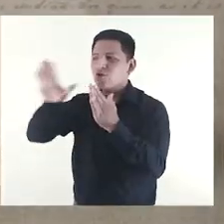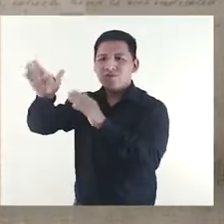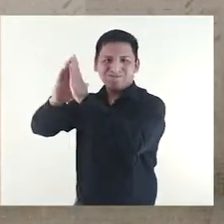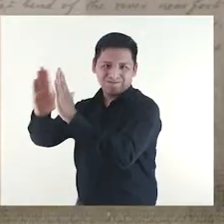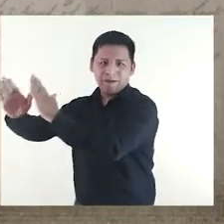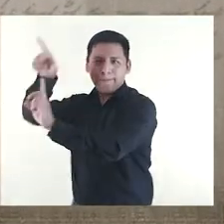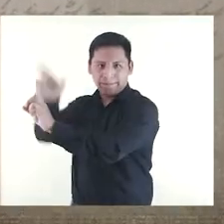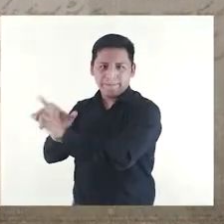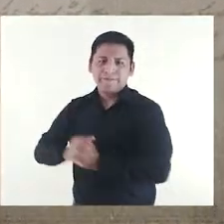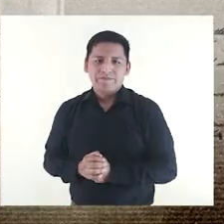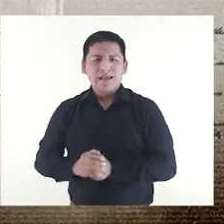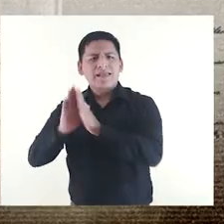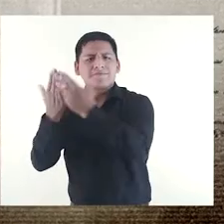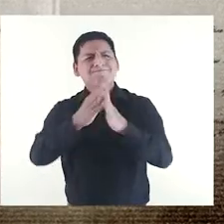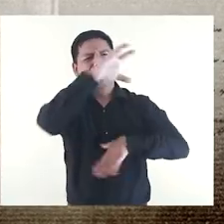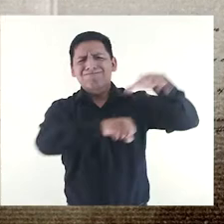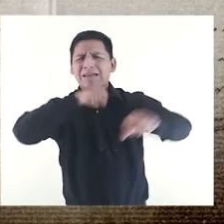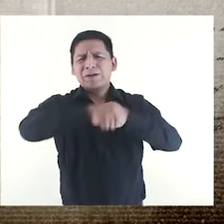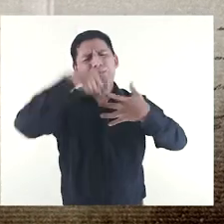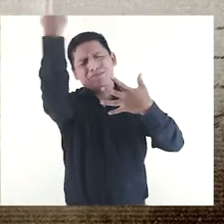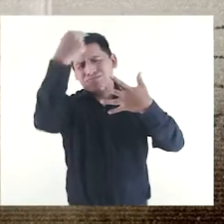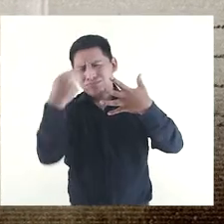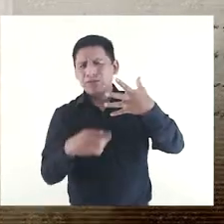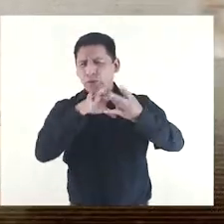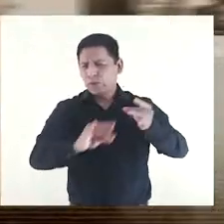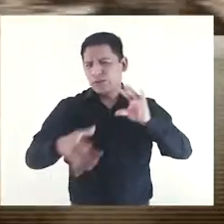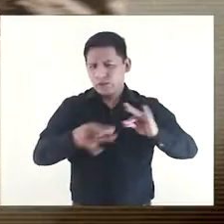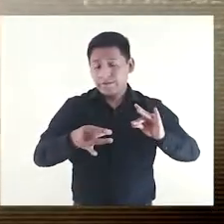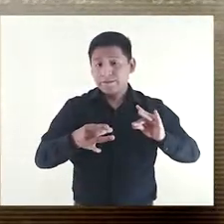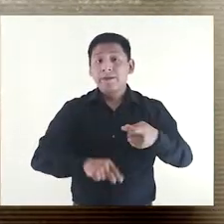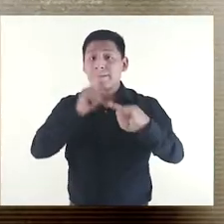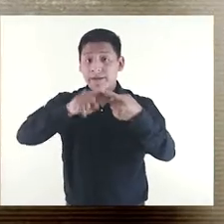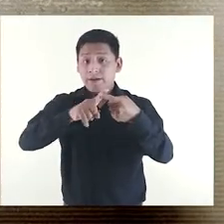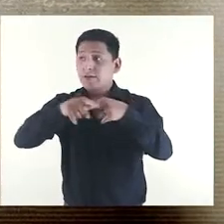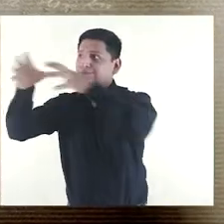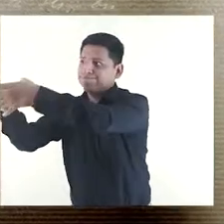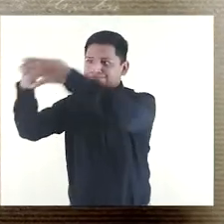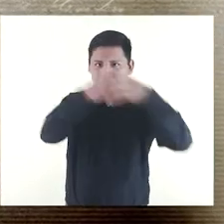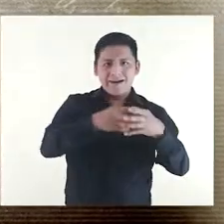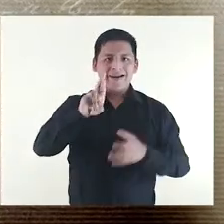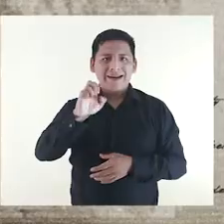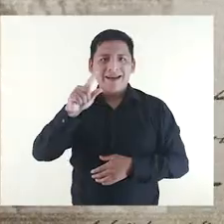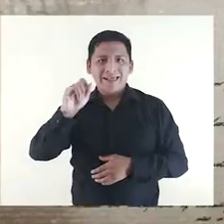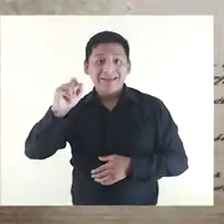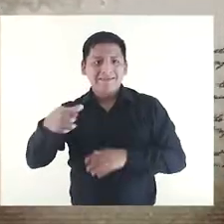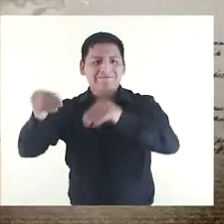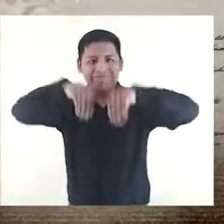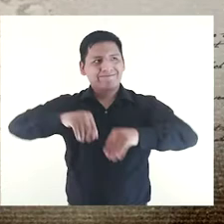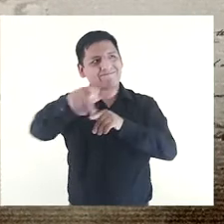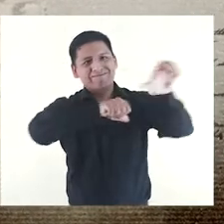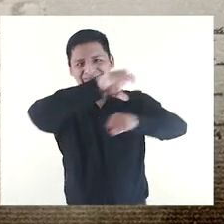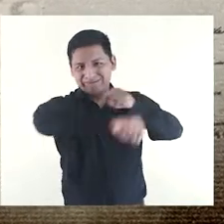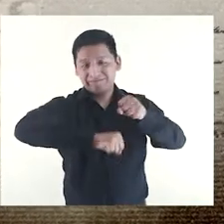libros de su biblioteca personal. La biblioteca fue saqueada varias veces durante su historia, primero con las idas y venidas de los